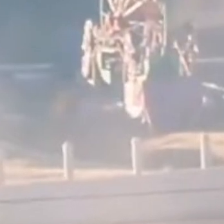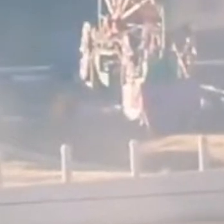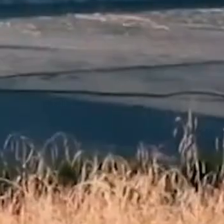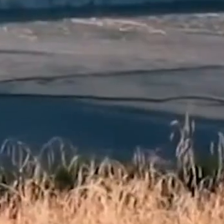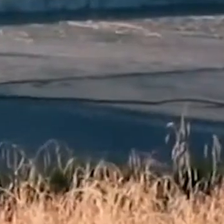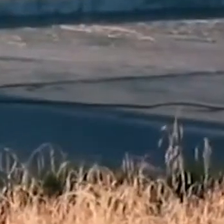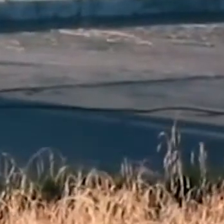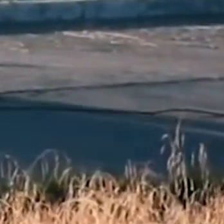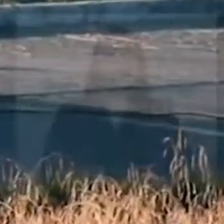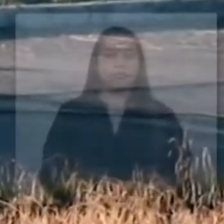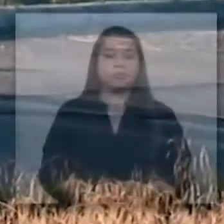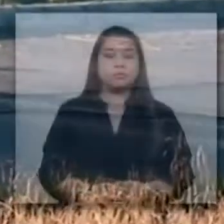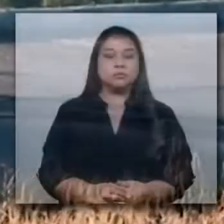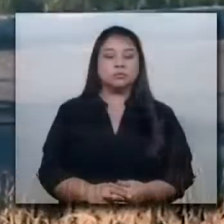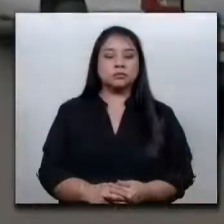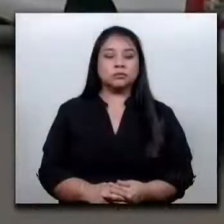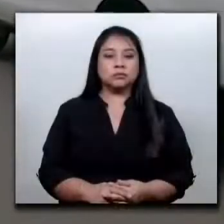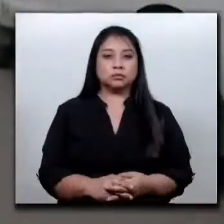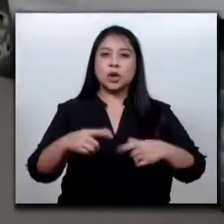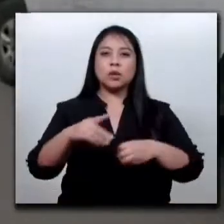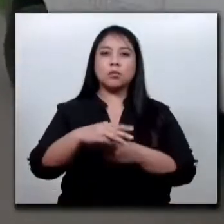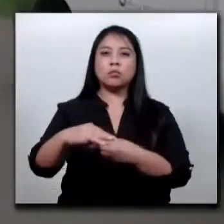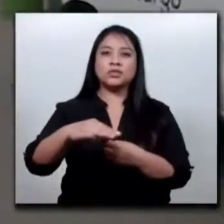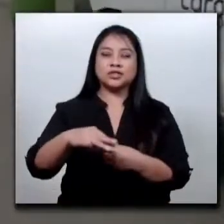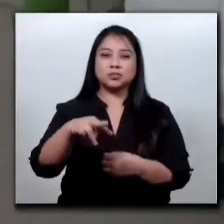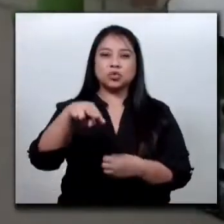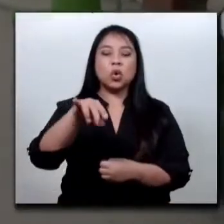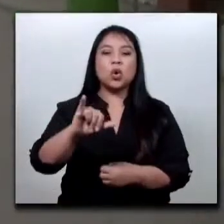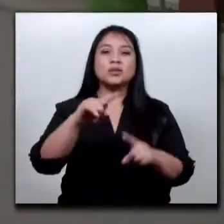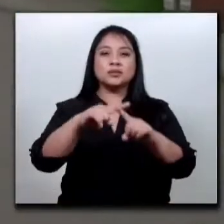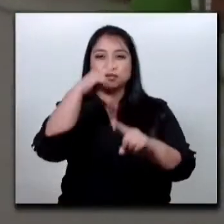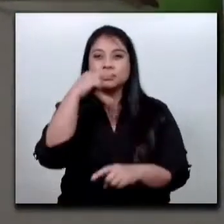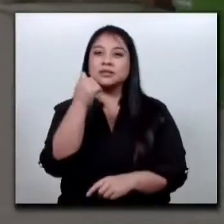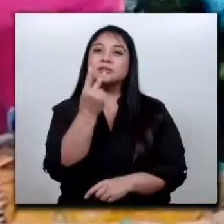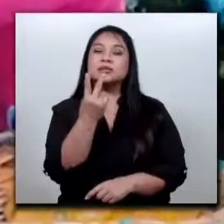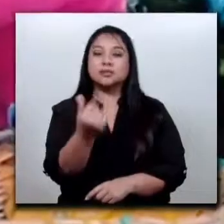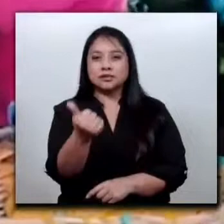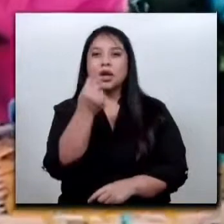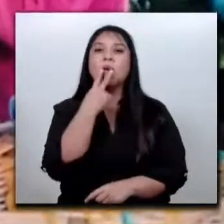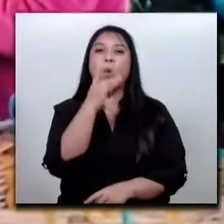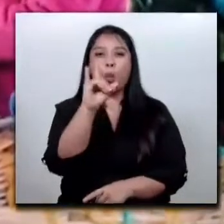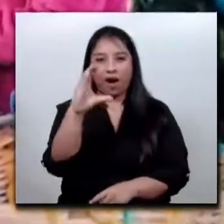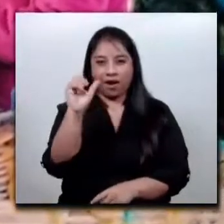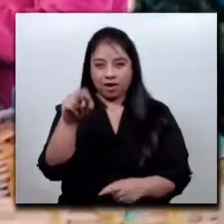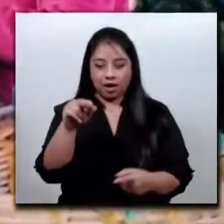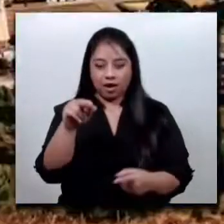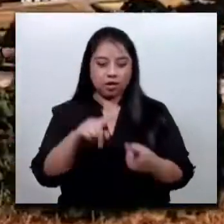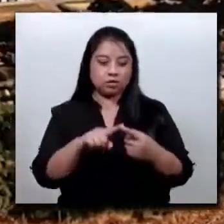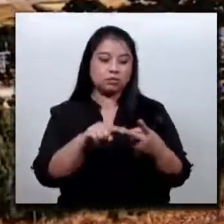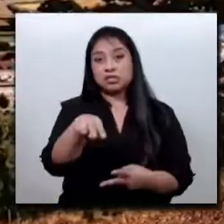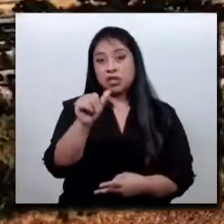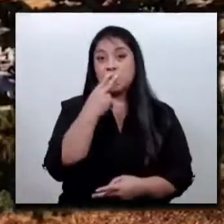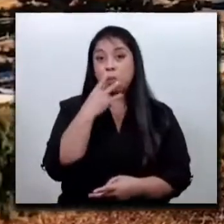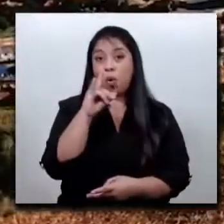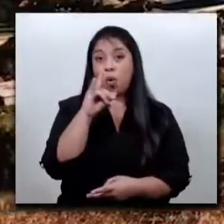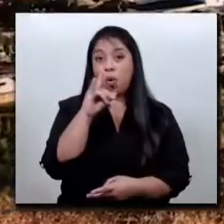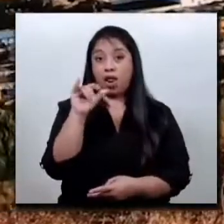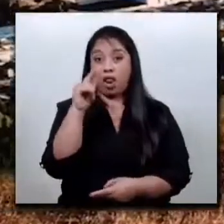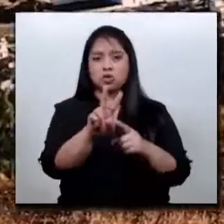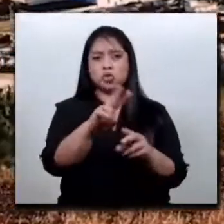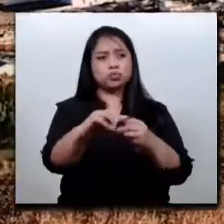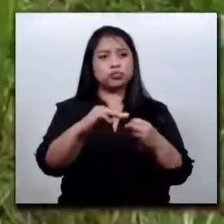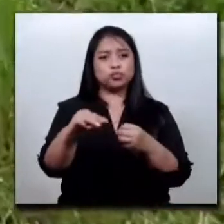Santa Catarina, Ixtahuacán y Nahualá, dos municipios del departamento de Zololá que cuenta con una gran extensión de bosques.